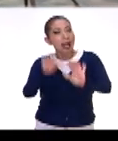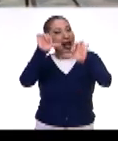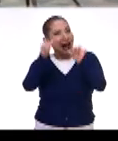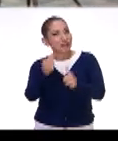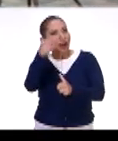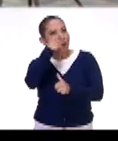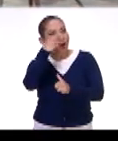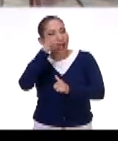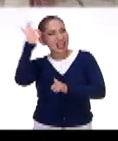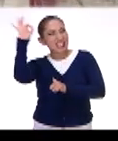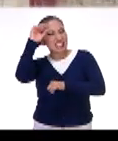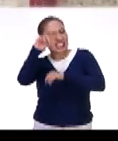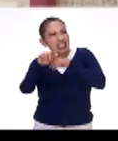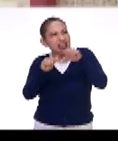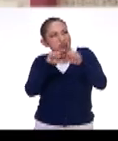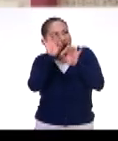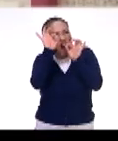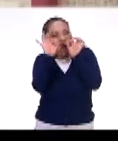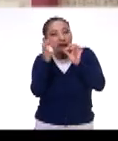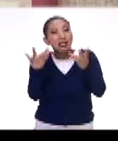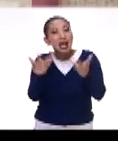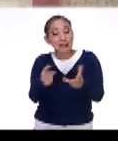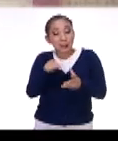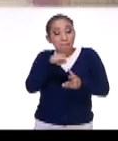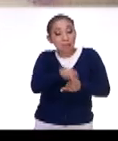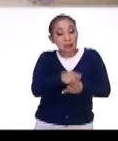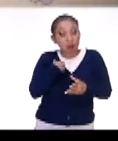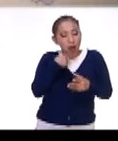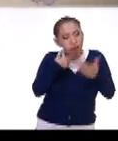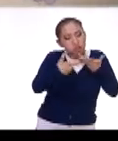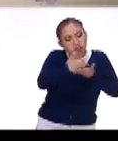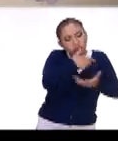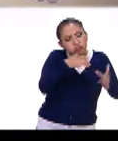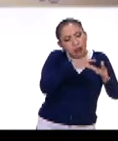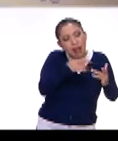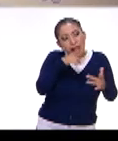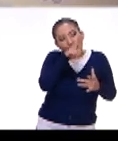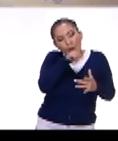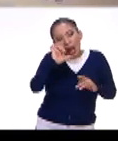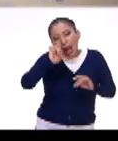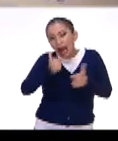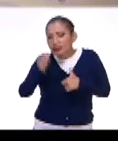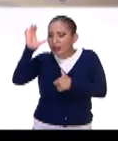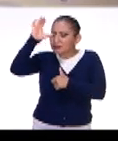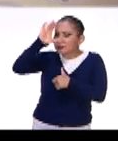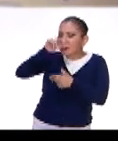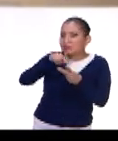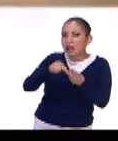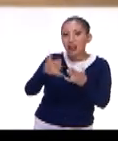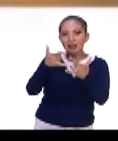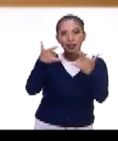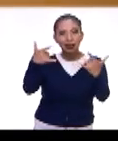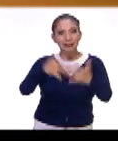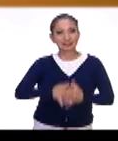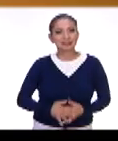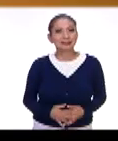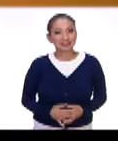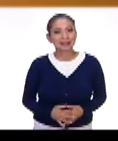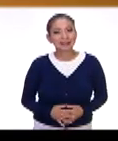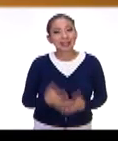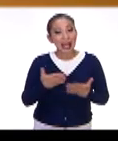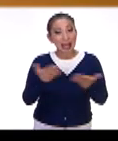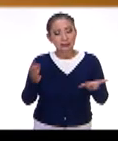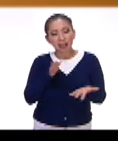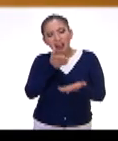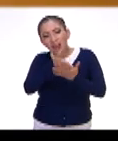arte de comer insectos que se desarrolla a partir del diálogo entre los lenguajes del arte, la ciencia y la historia. En